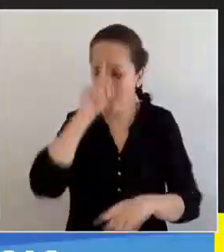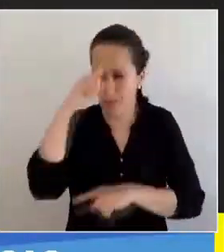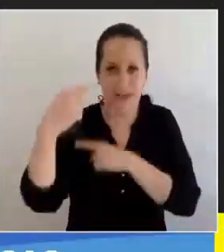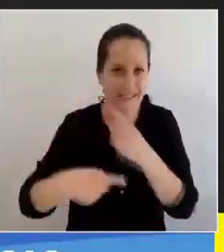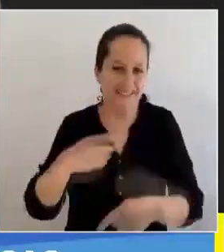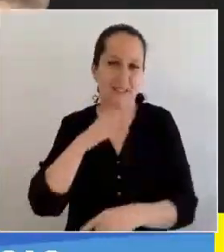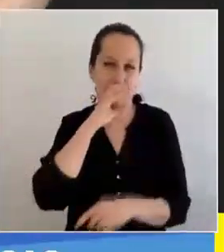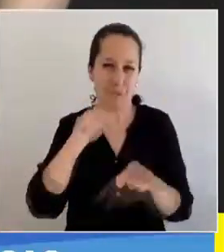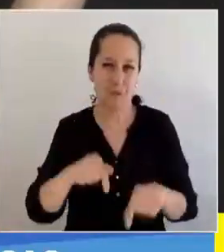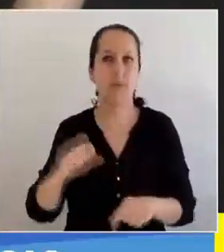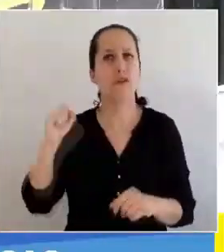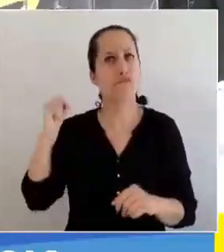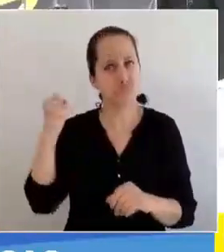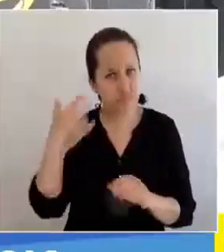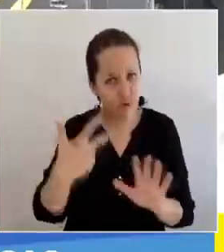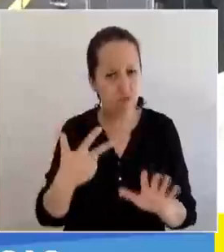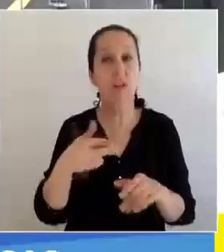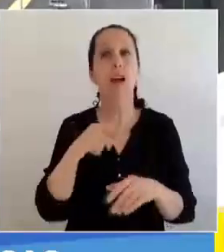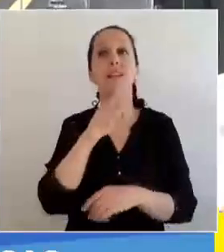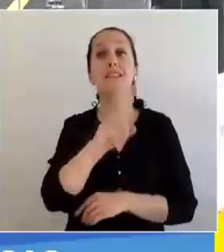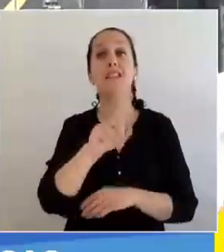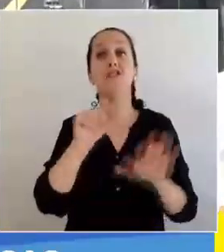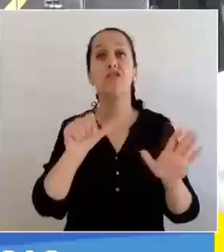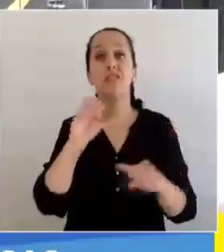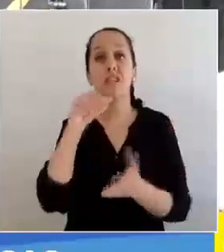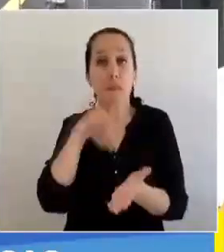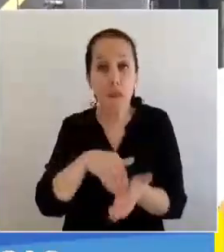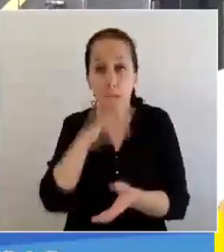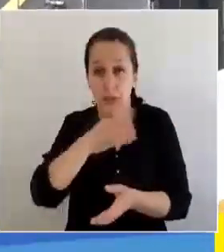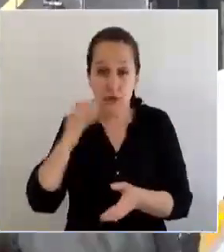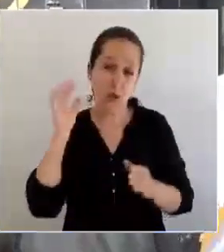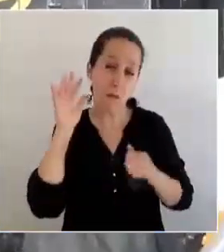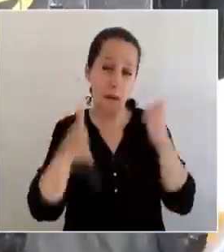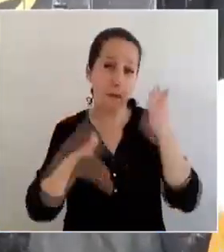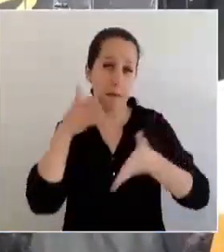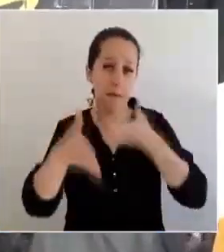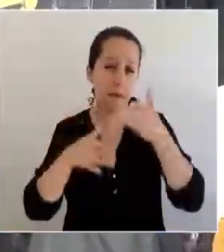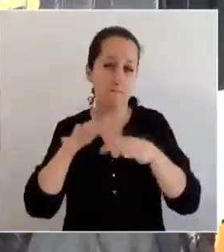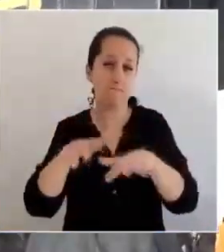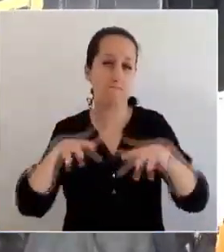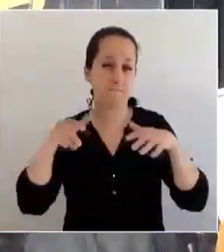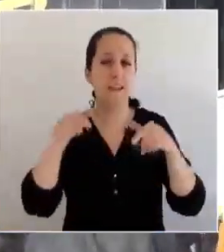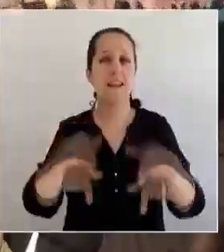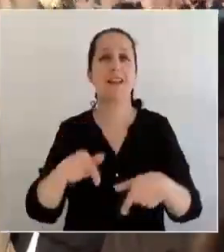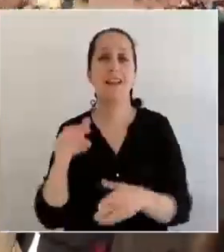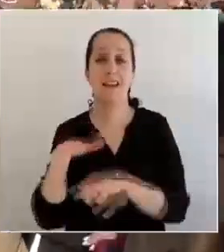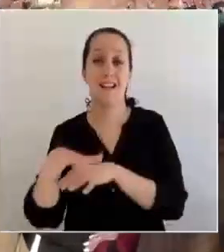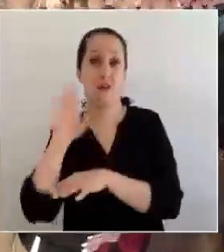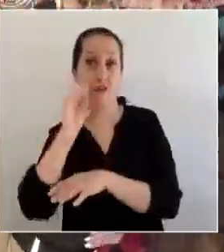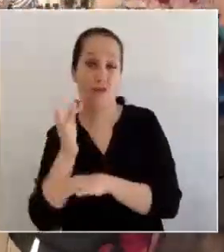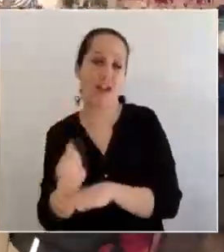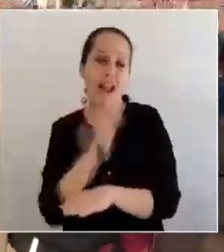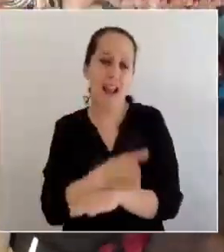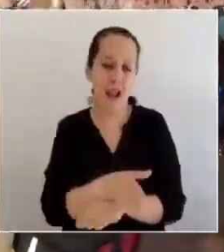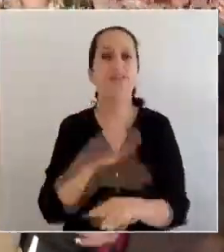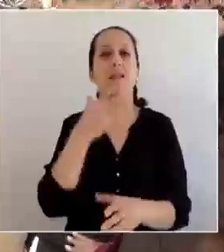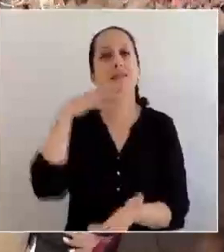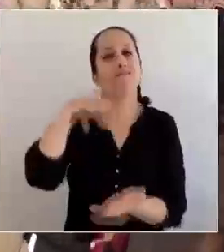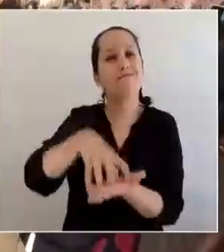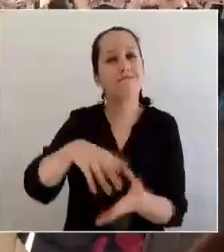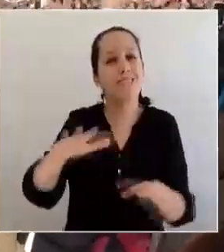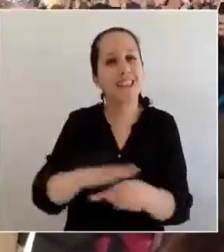su octava versión convocó a más de 160.000 personas en el Parque Bicentenario y el Teatro Regional